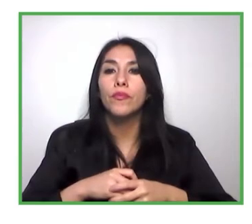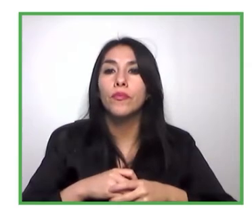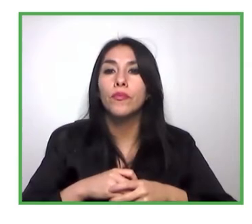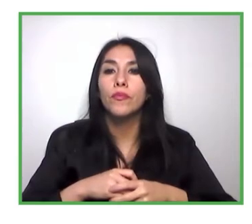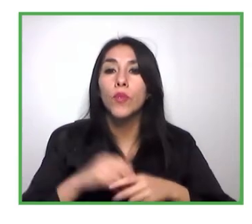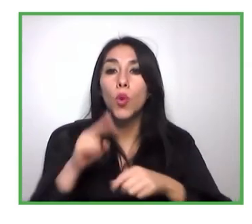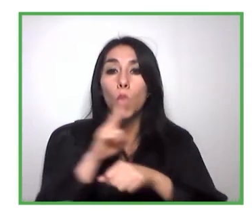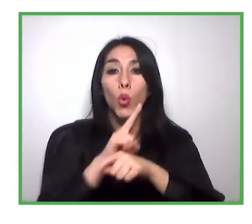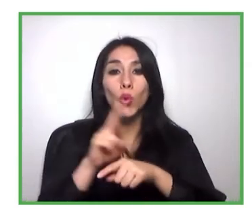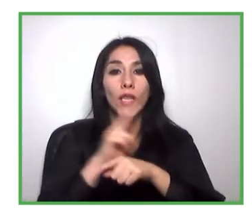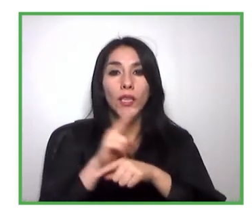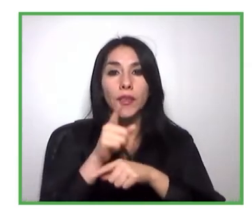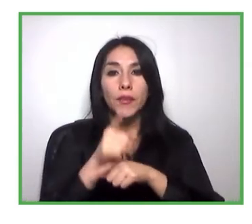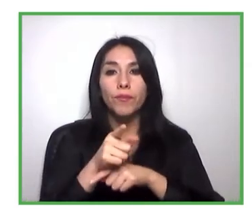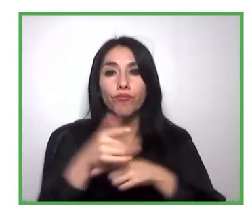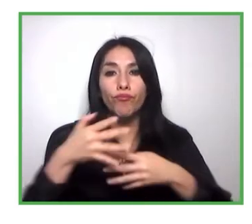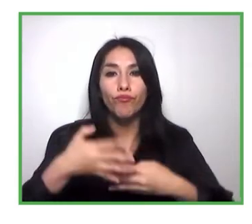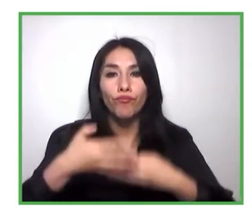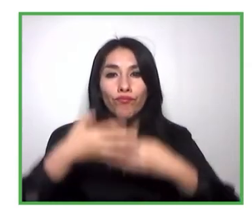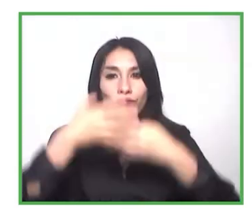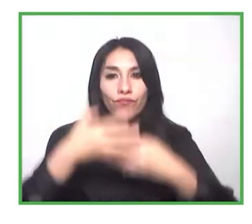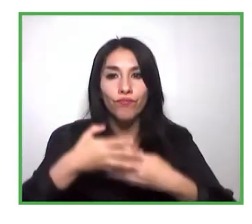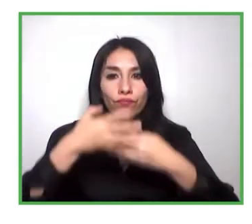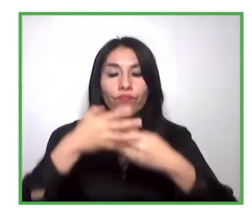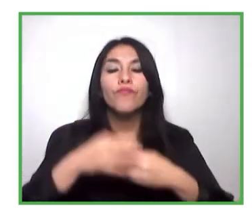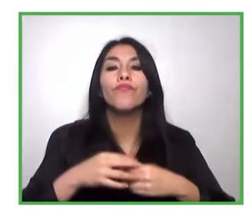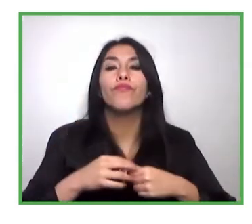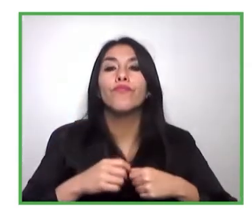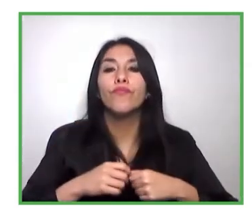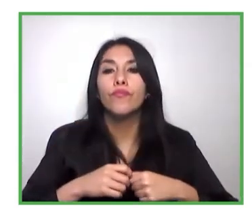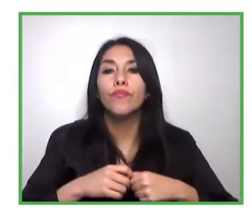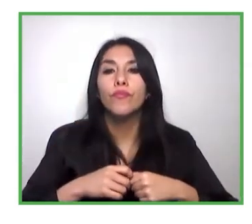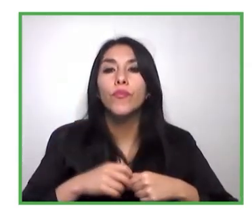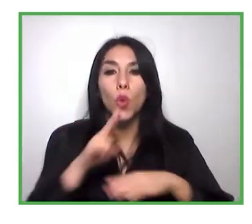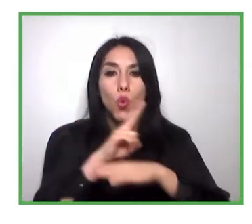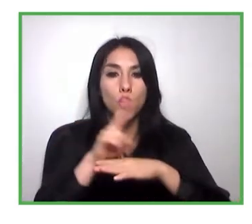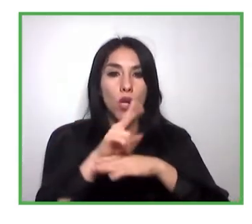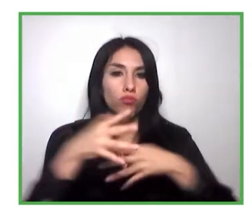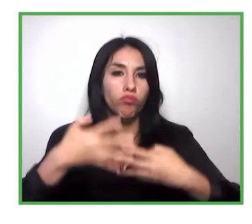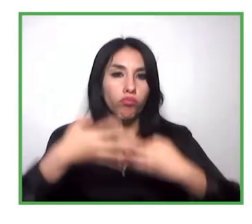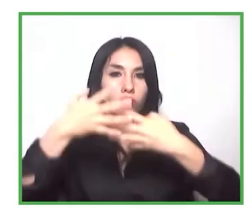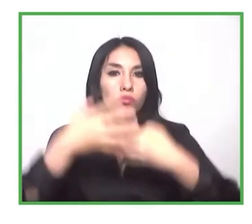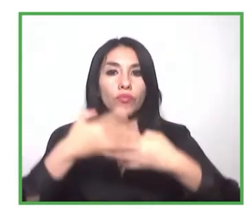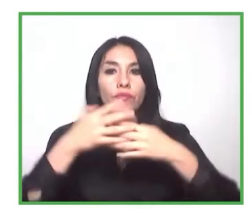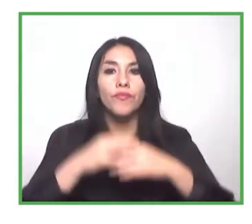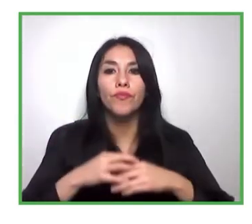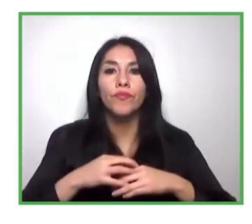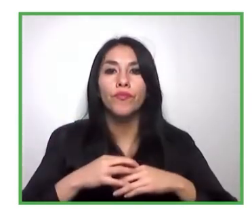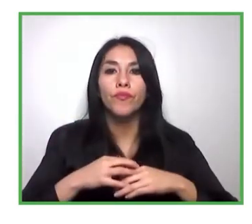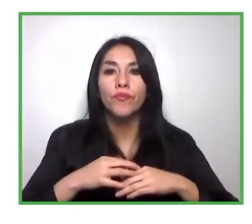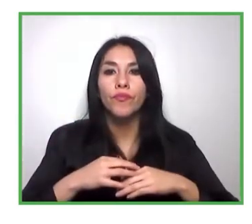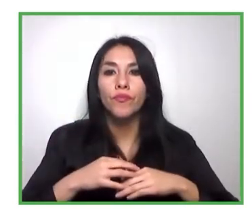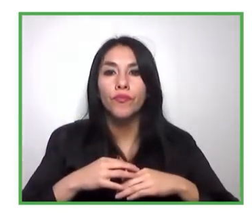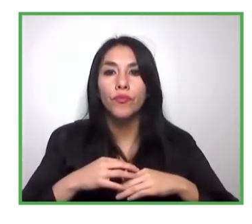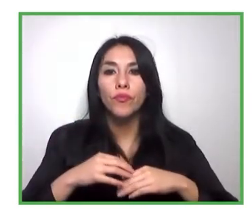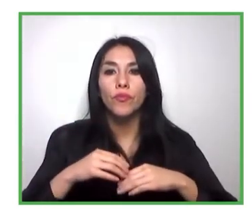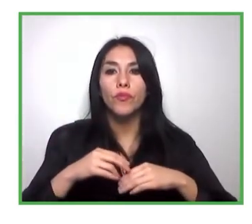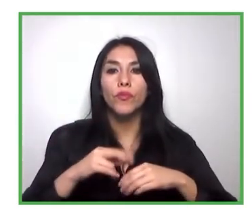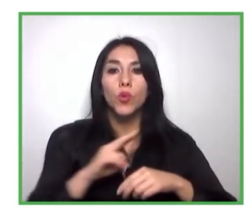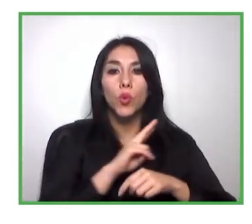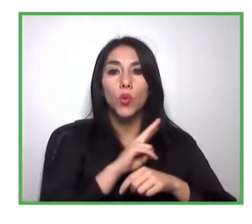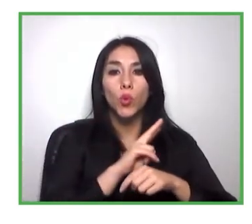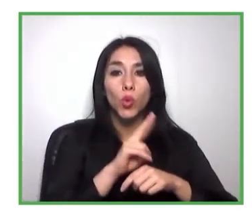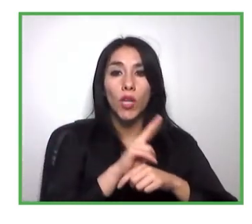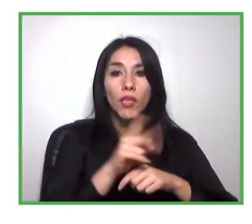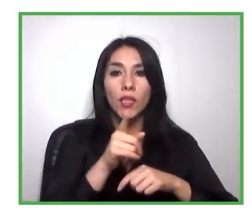uso, y ese chatbot tiene ciertos tiempos de esperar respuestas por parte de